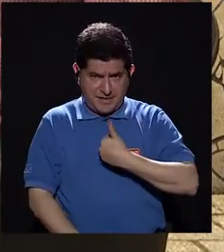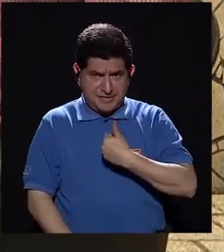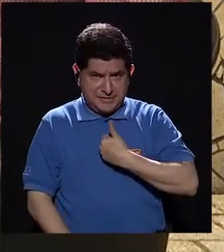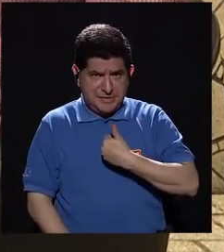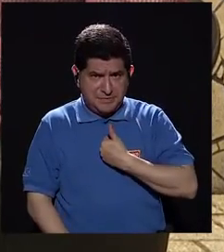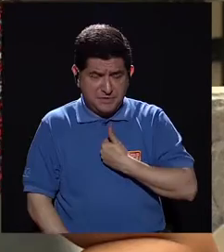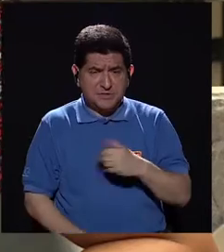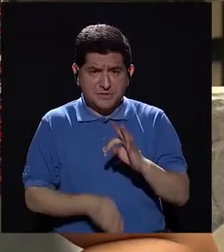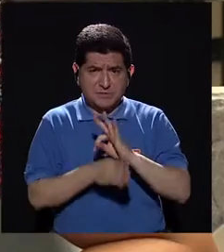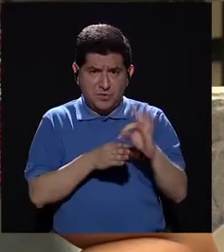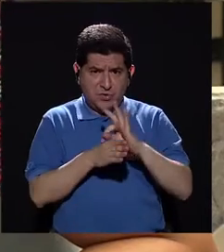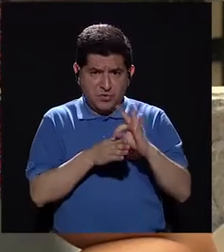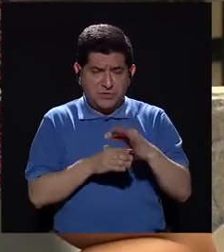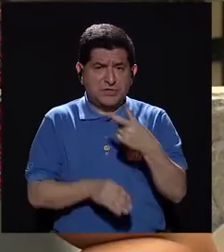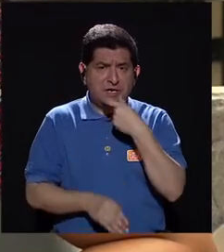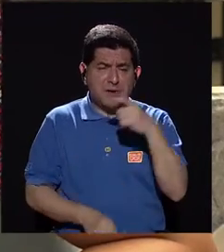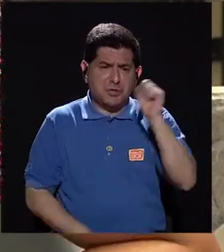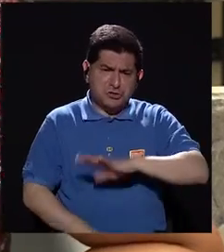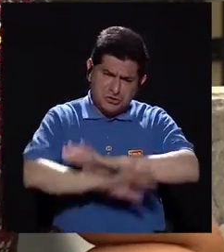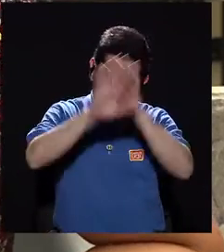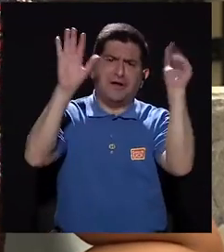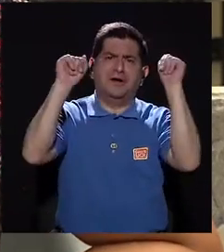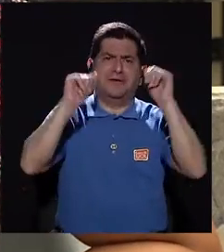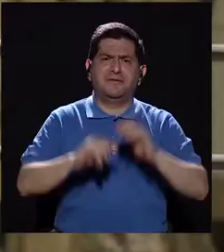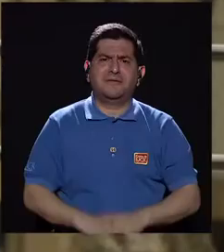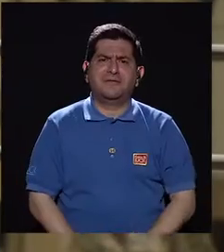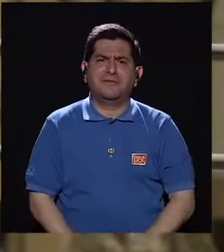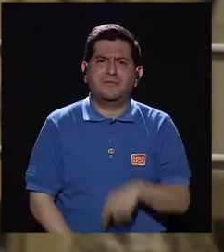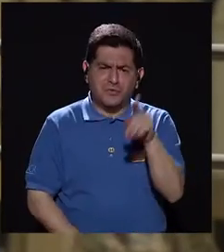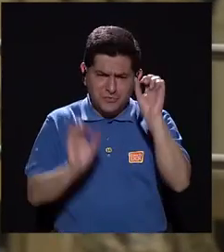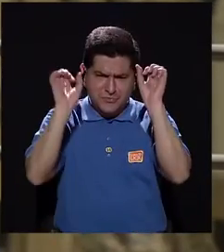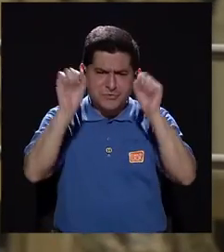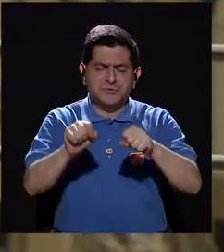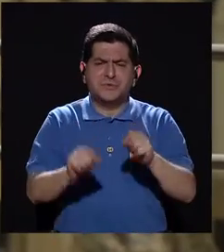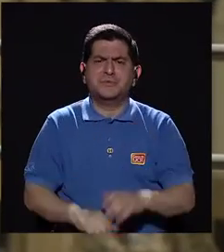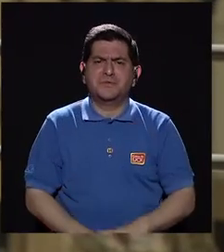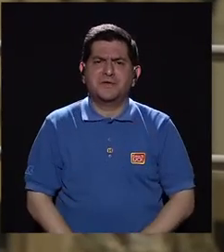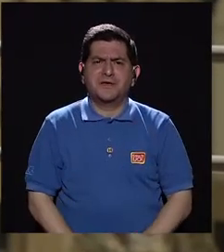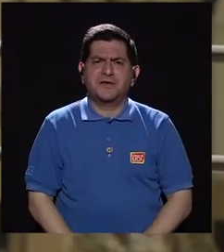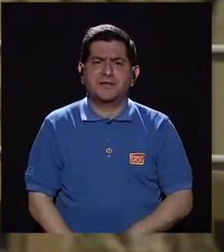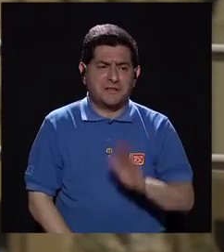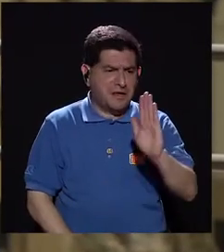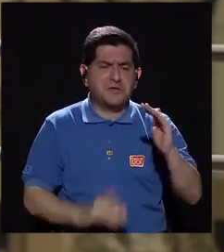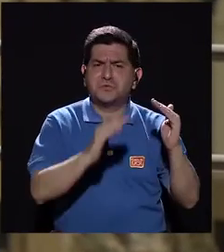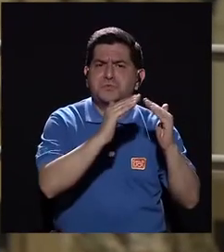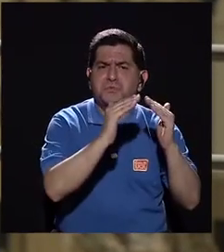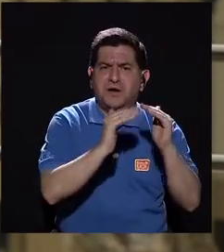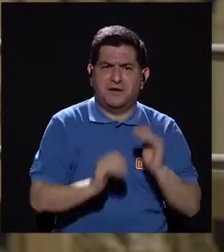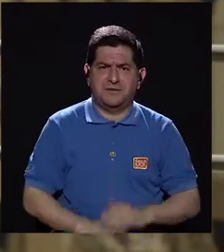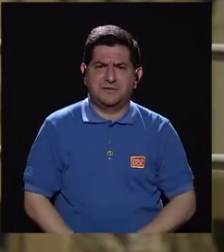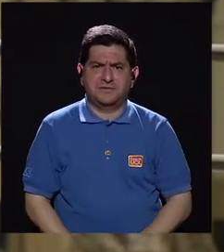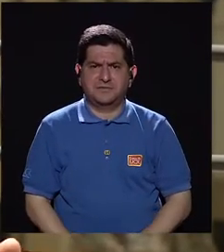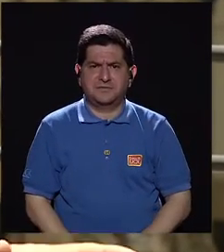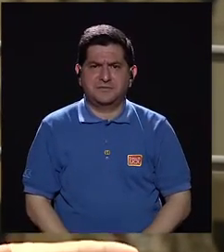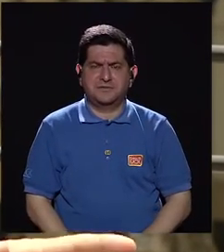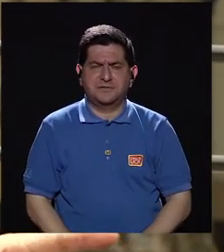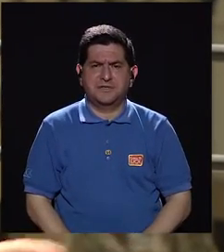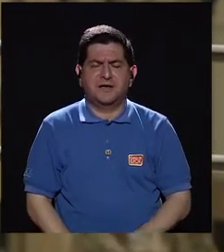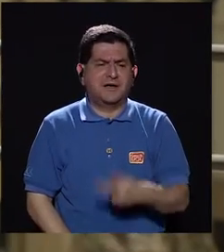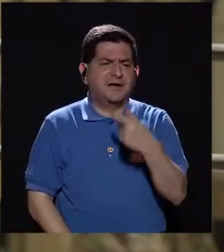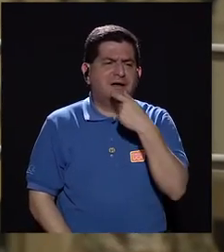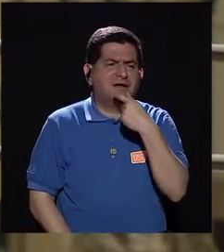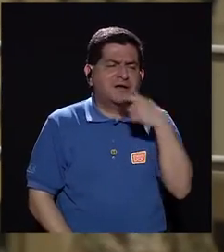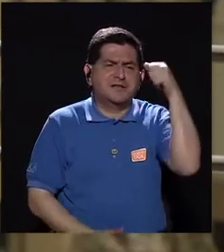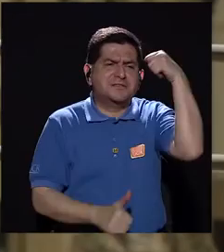autoterapia a la risa? Totalmente, claro. Usted puede hacerlo en su casa. Desde